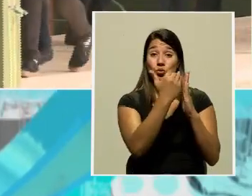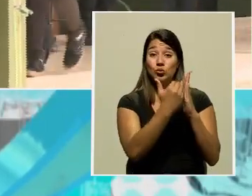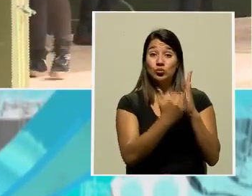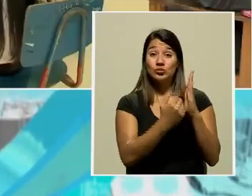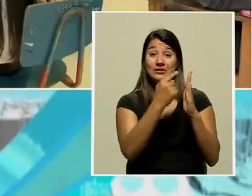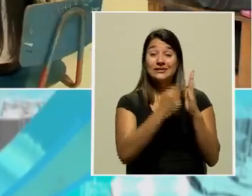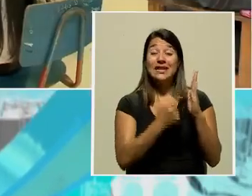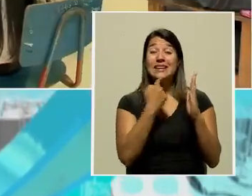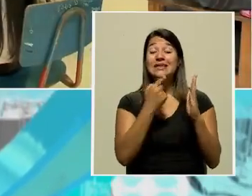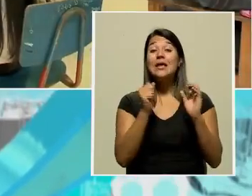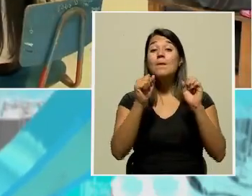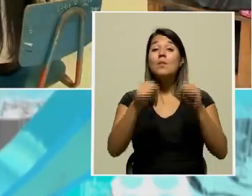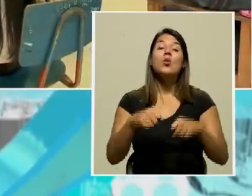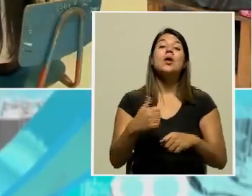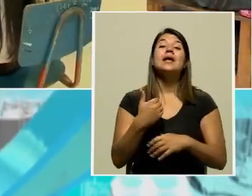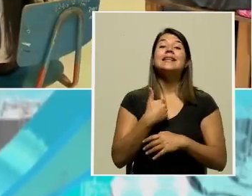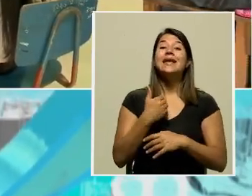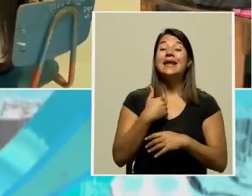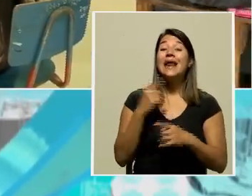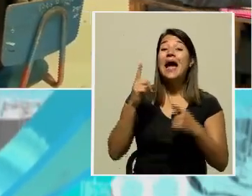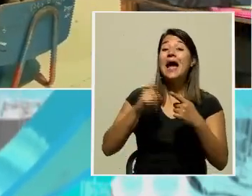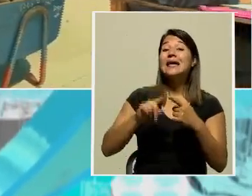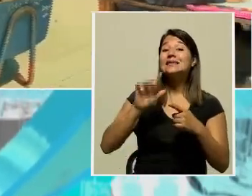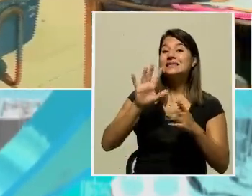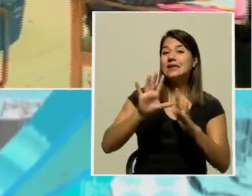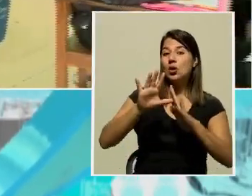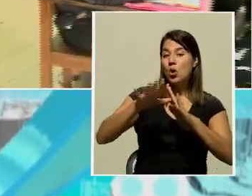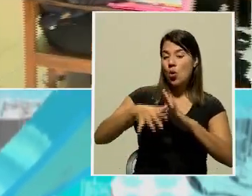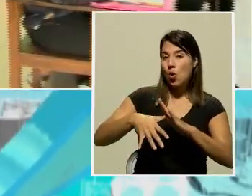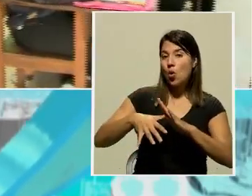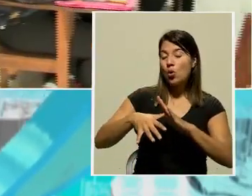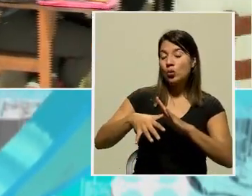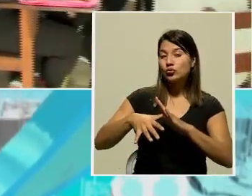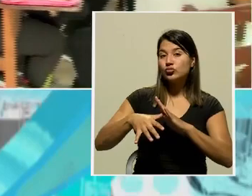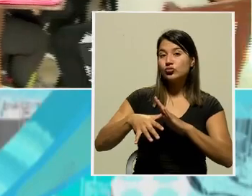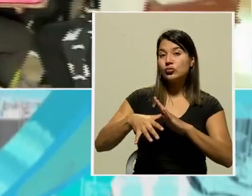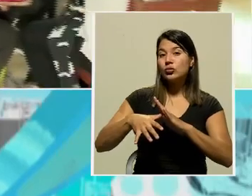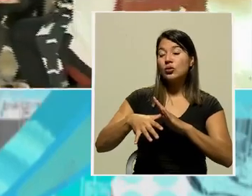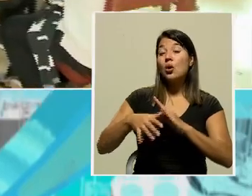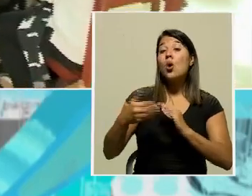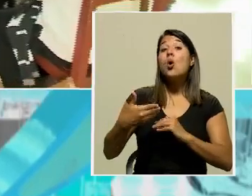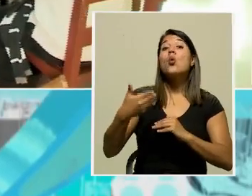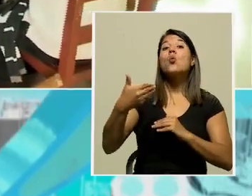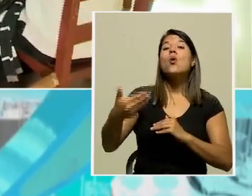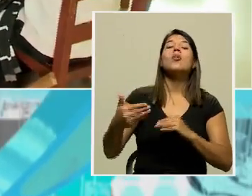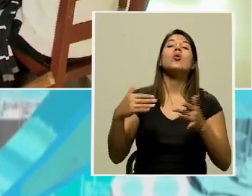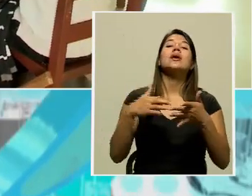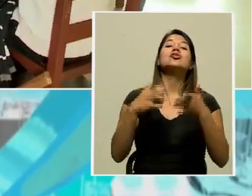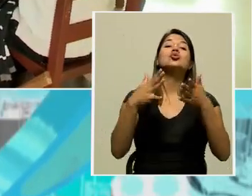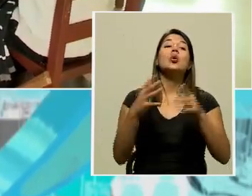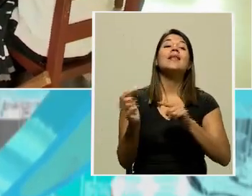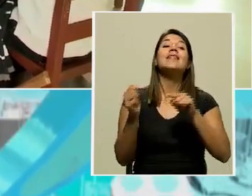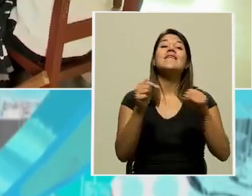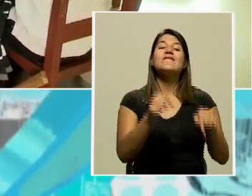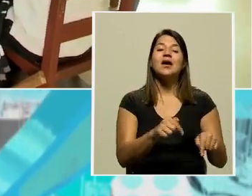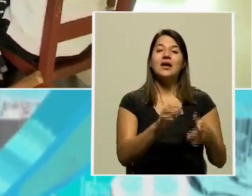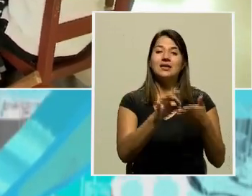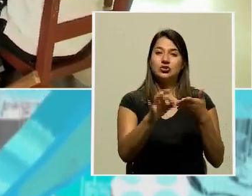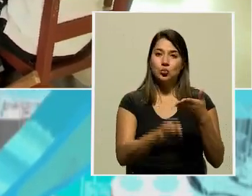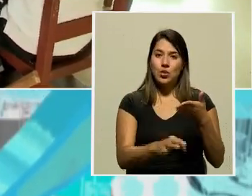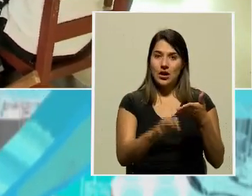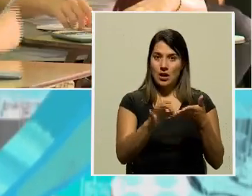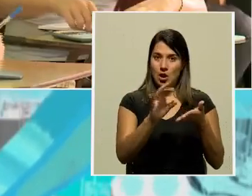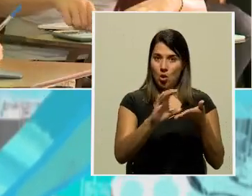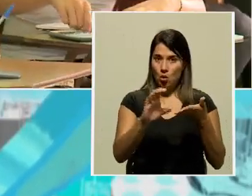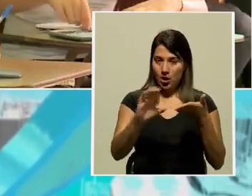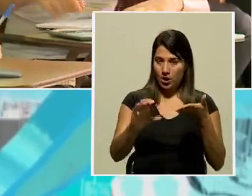podamos tener jornadas de hasta cinco horas ahí en los días en que los estudiantes van a ir de manera presencial, de manera que nosotros